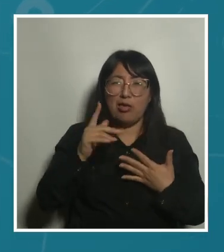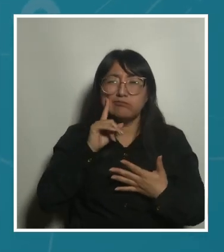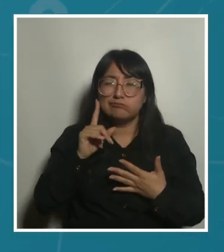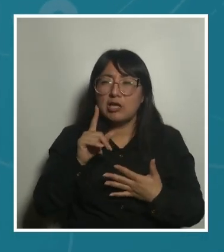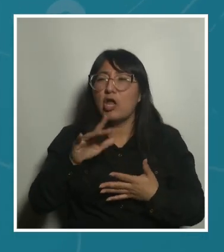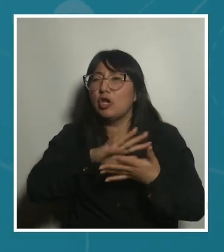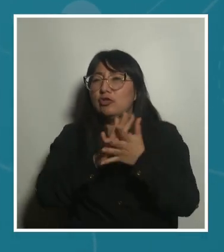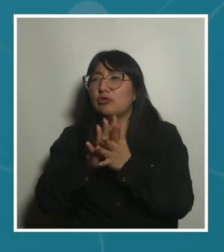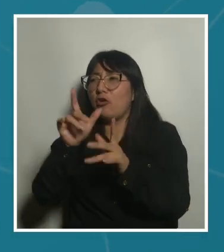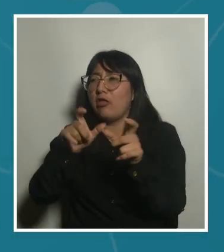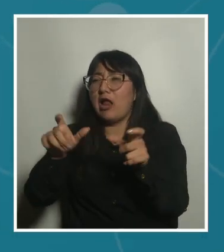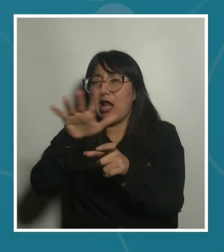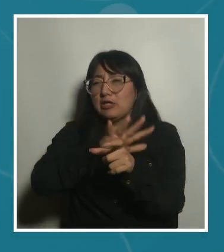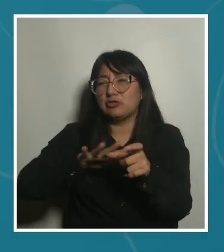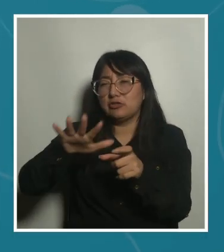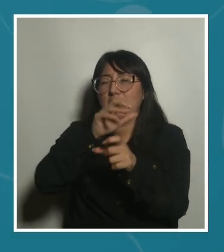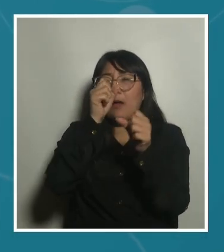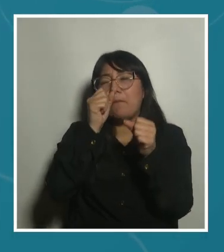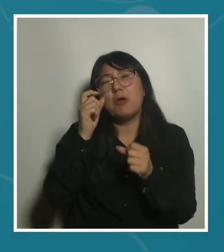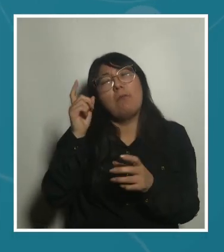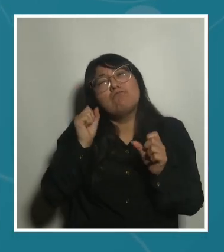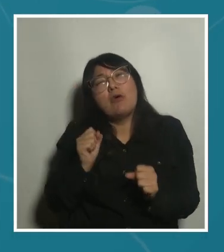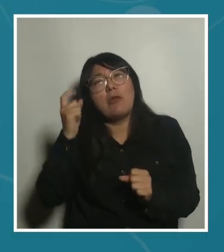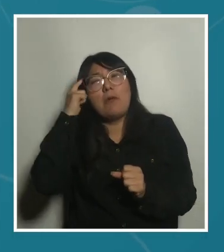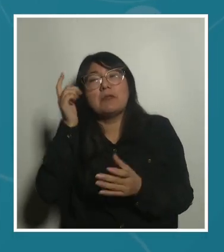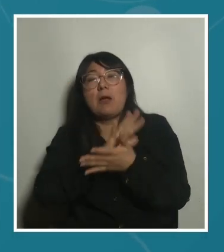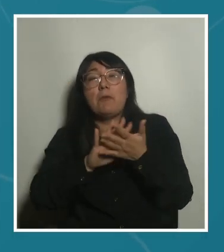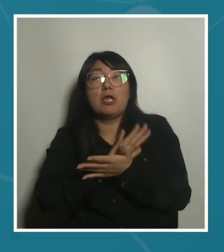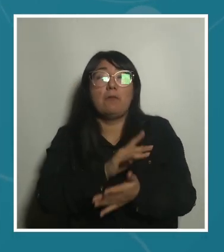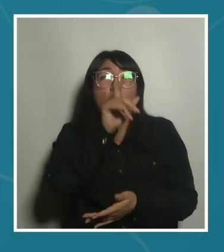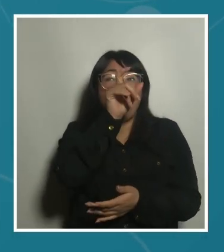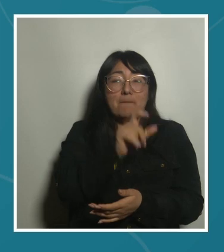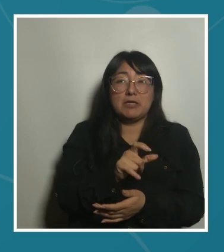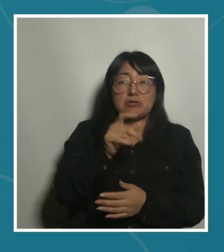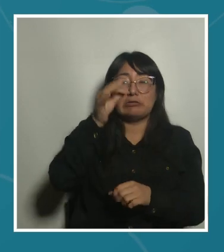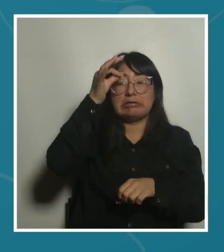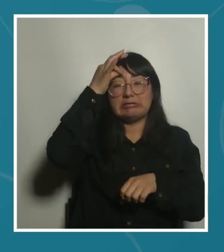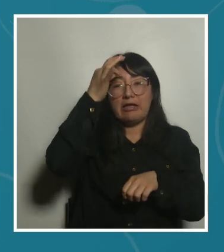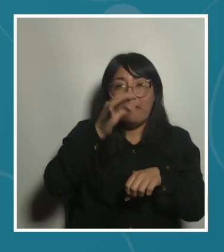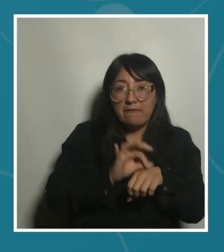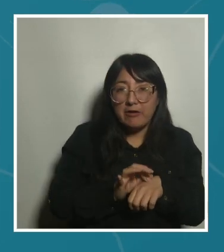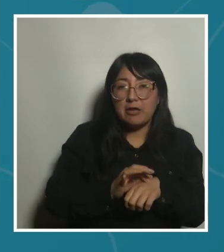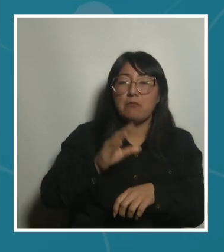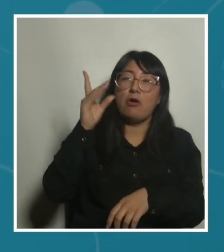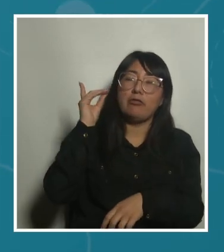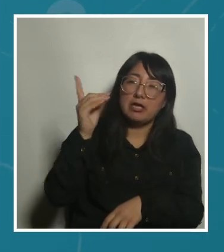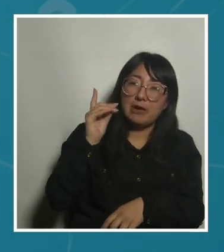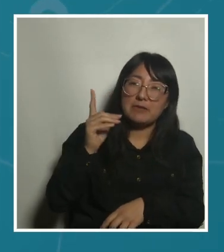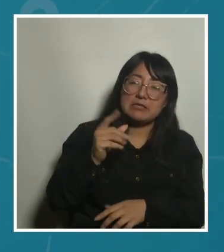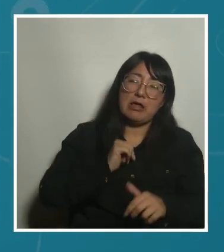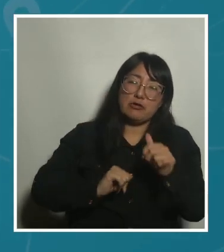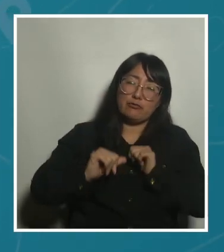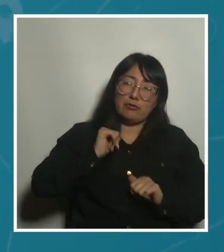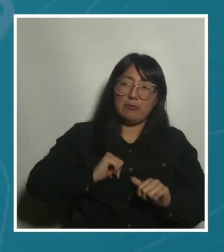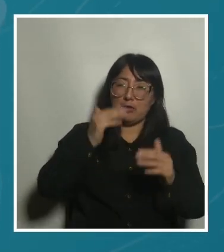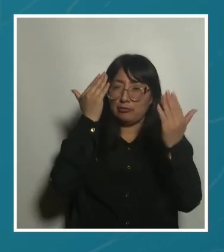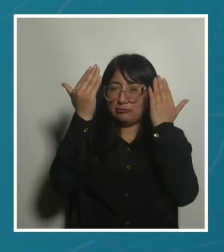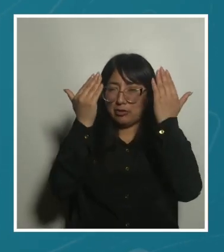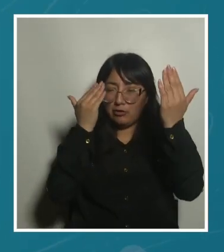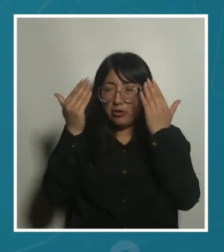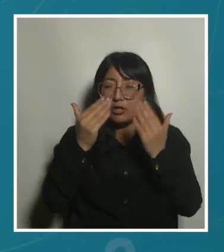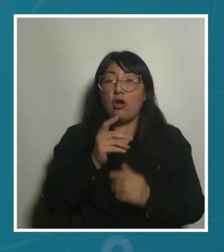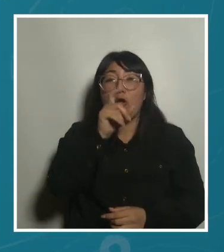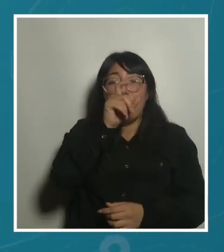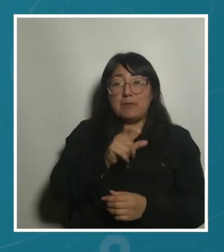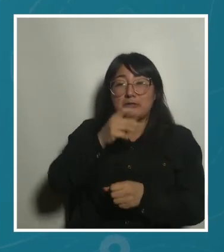podríamos sectorizarlo en personas con una enfermedad, con una discapacidad, personas con sufrimiento psicológico, personas adultas